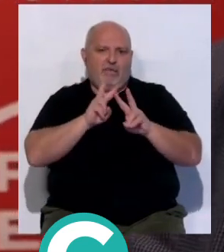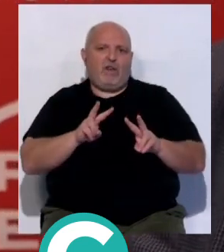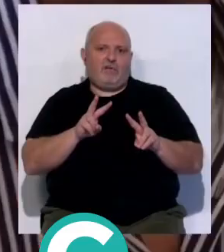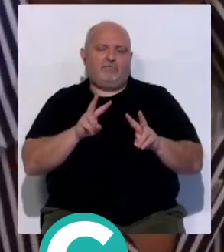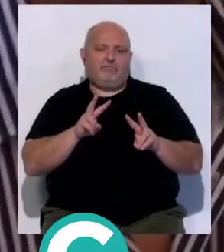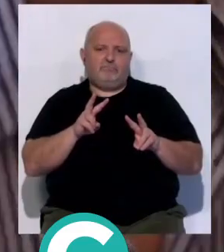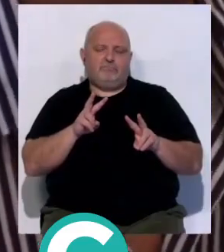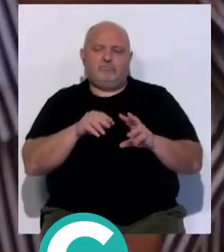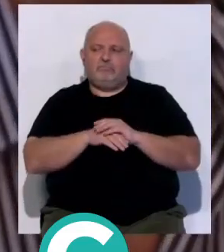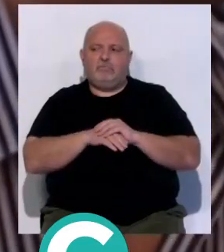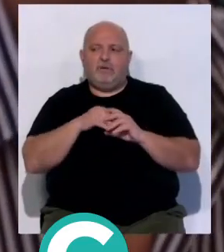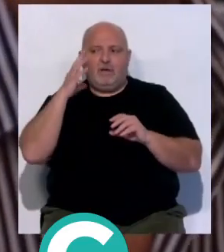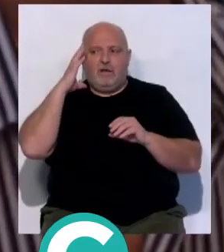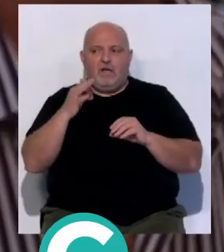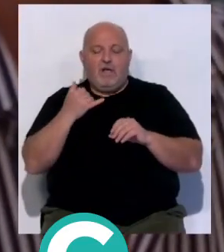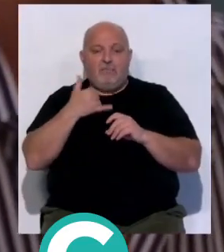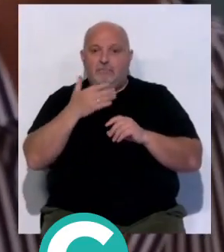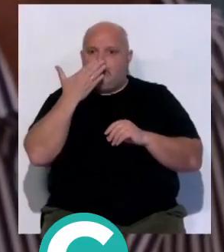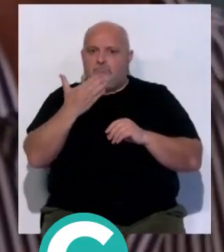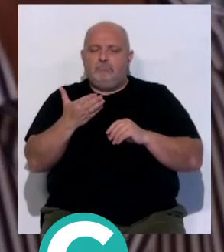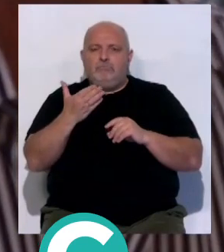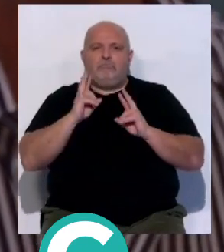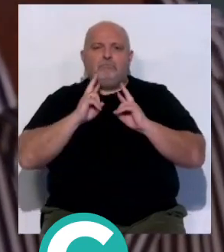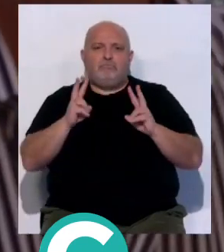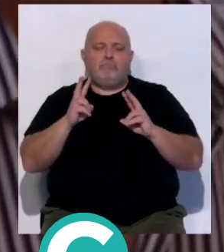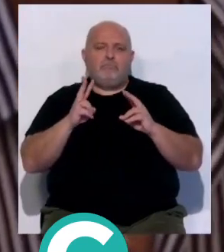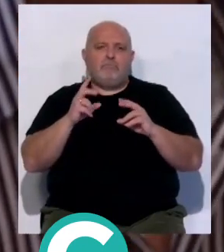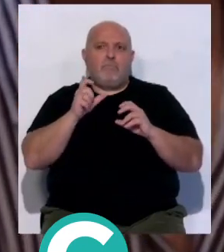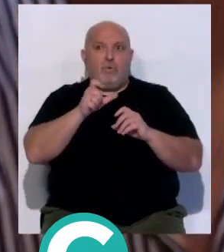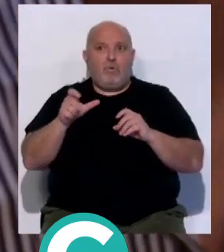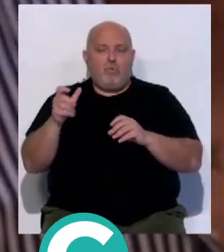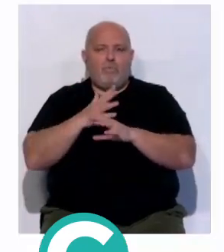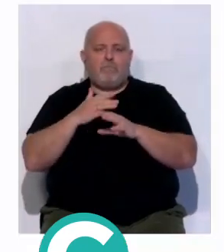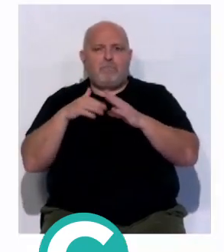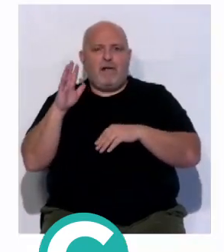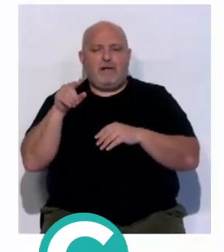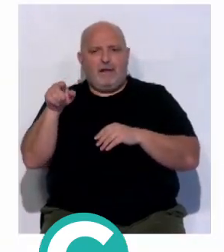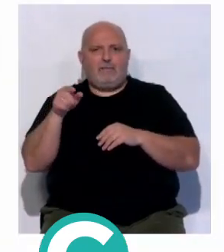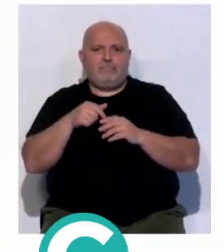creo, creo o no, afirmo que se van a beneficiar más los jugadores de la selección que hay.